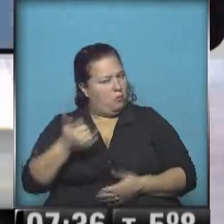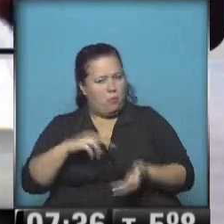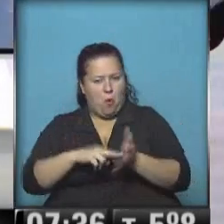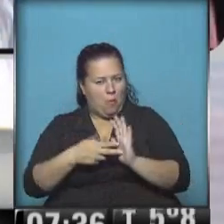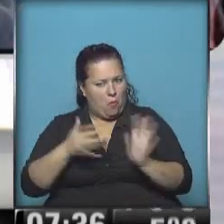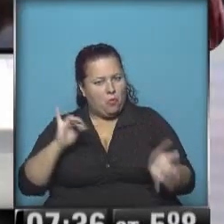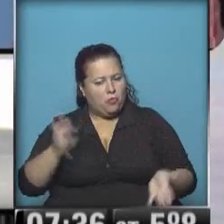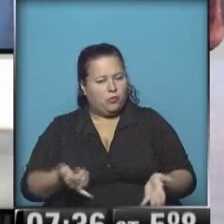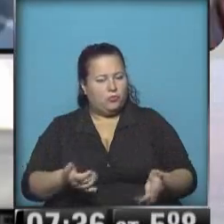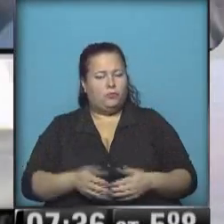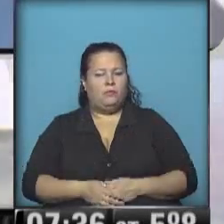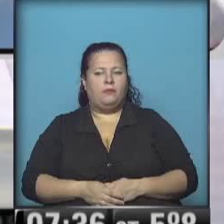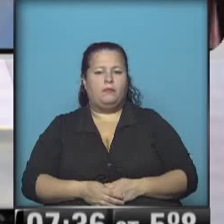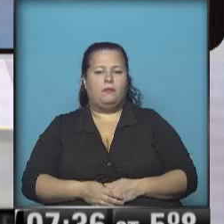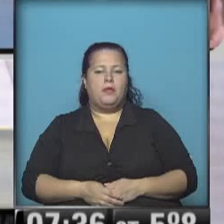problema.